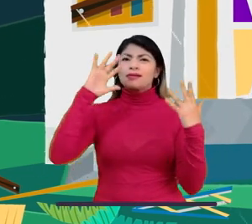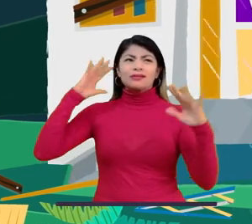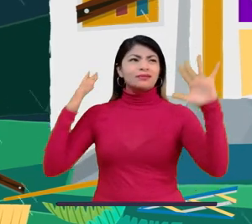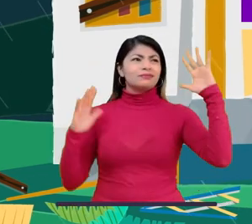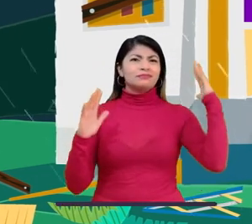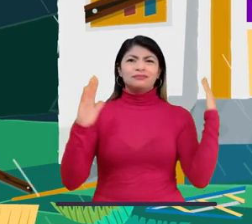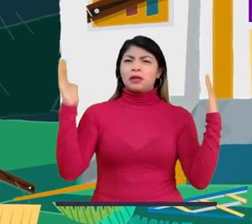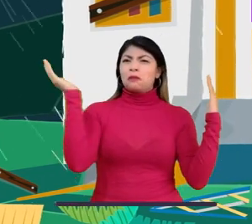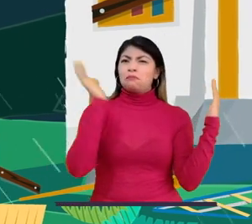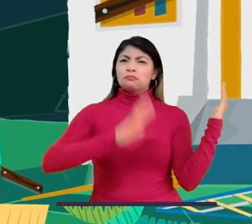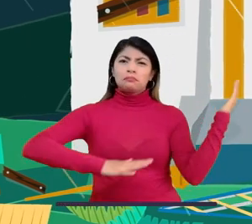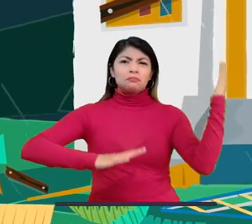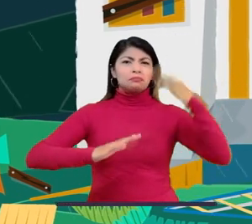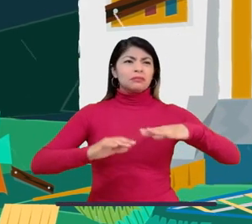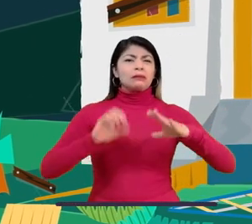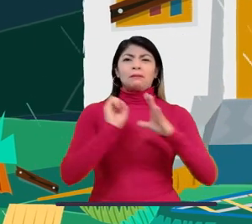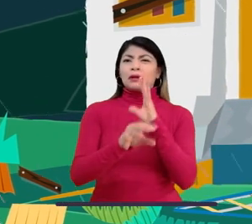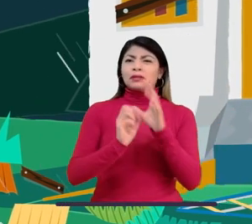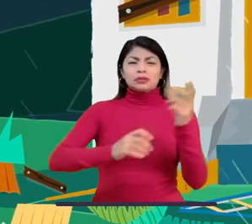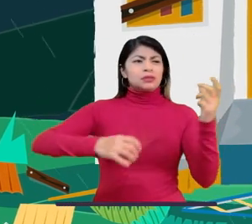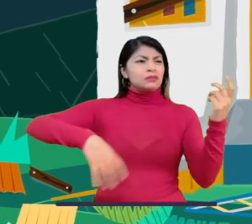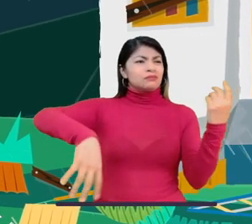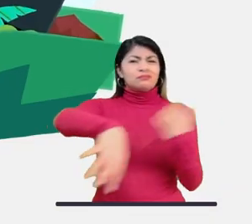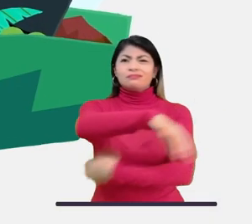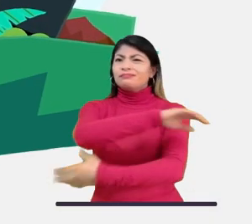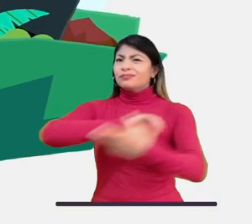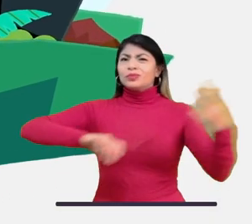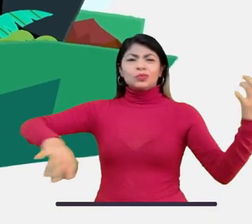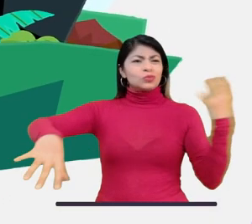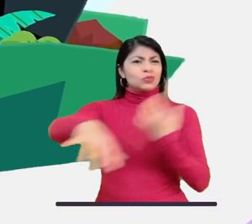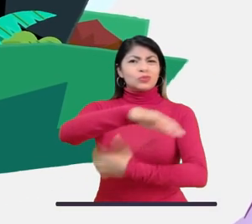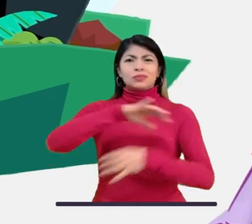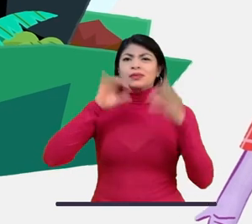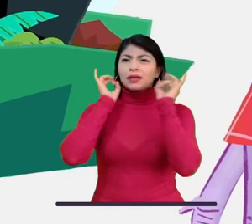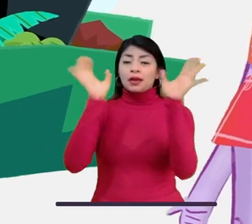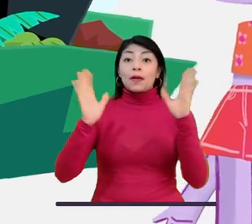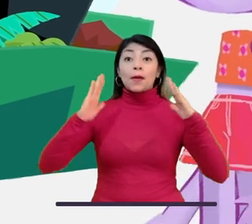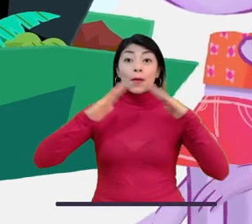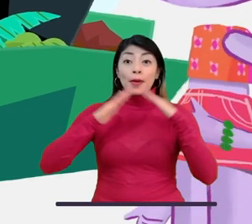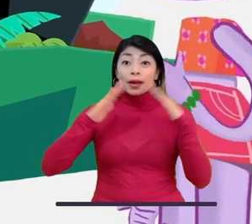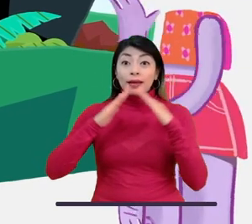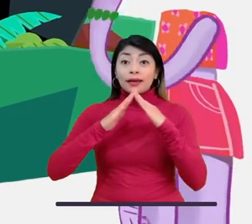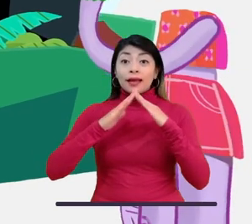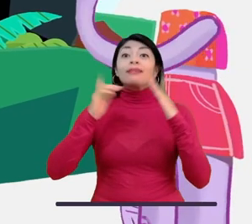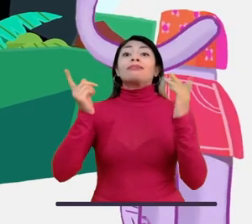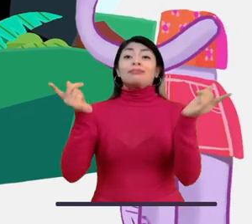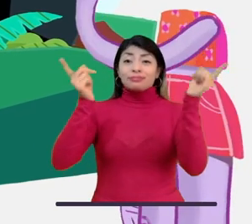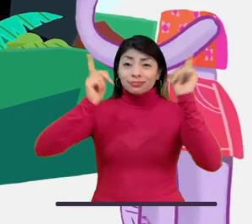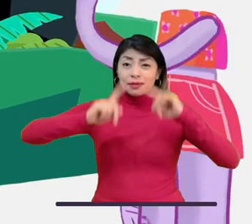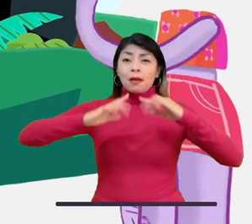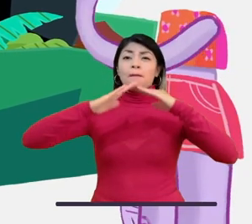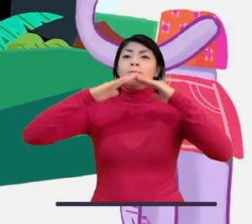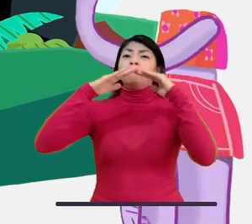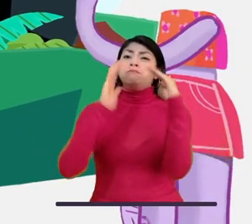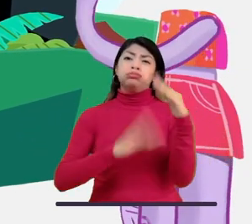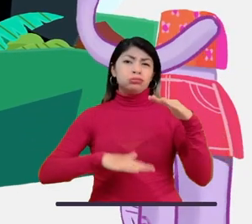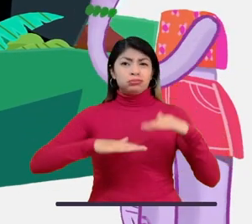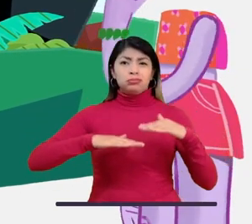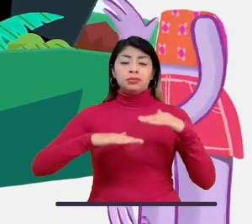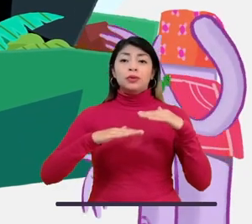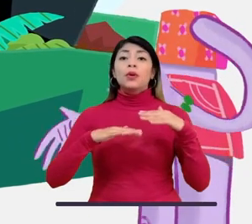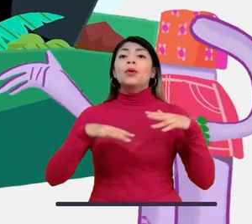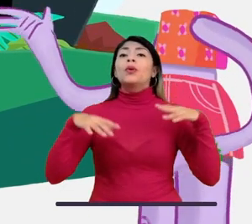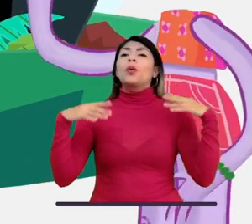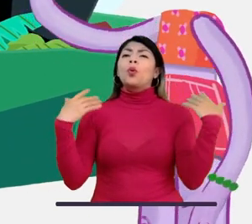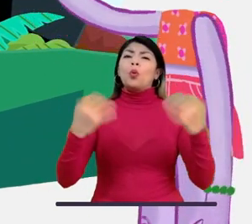caídos. Y escombros por todos lados. Nuestra casa también se vino abajo. Y las pocas cosas que